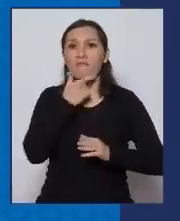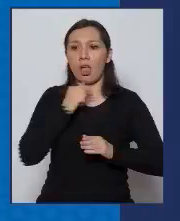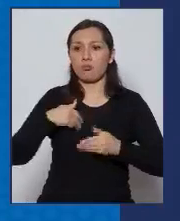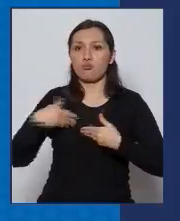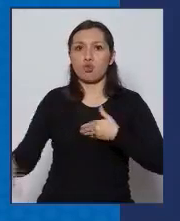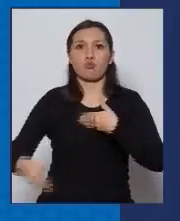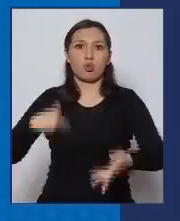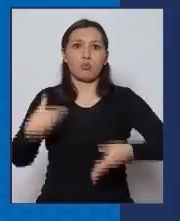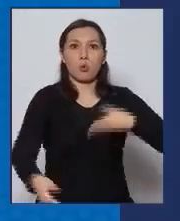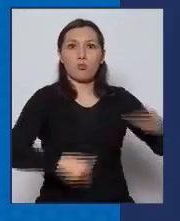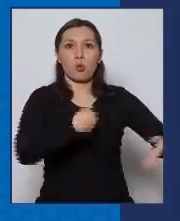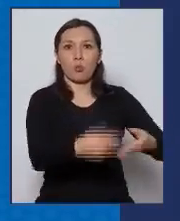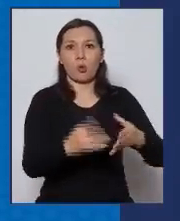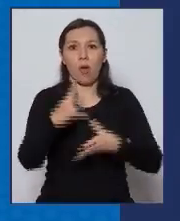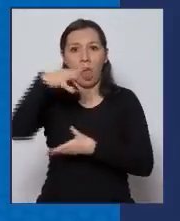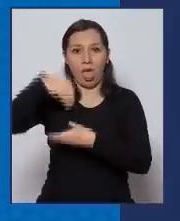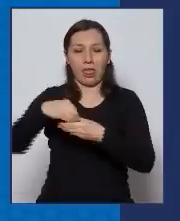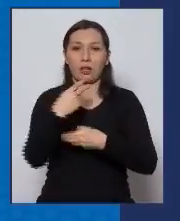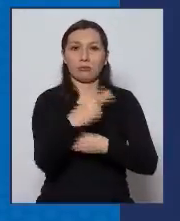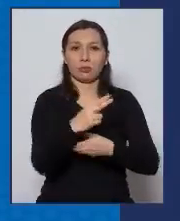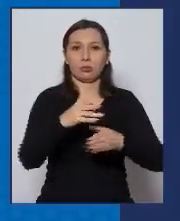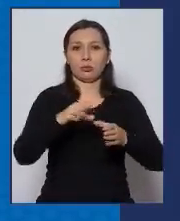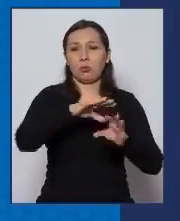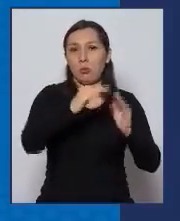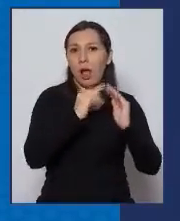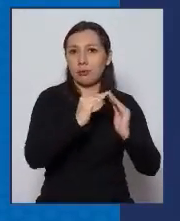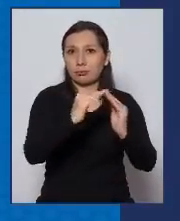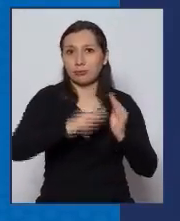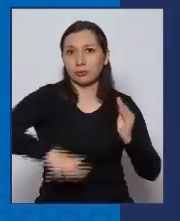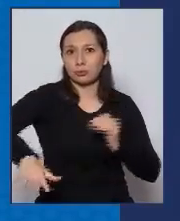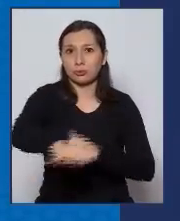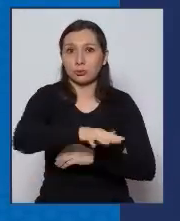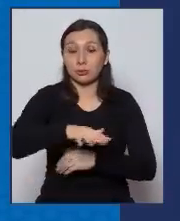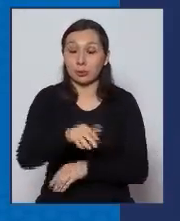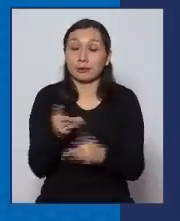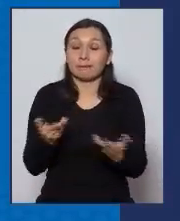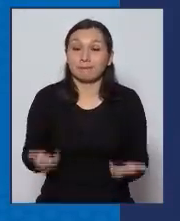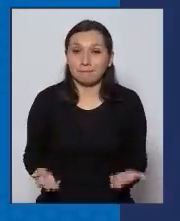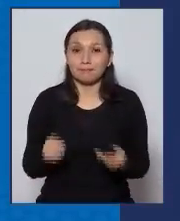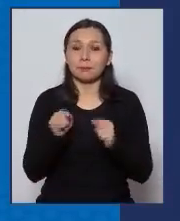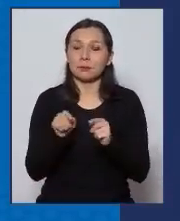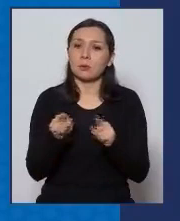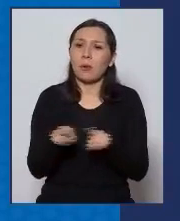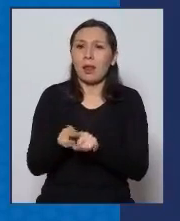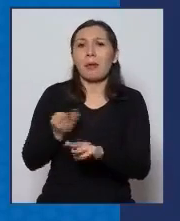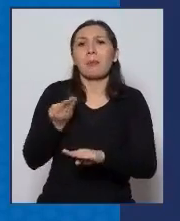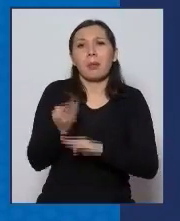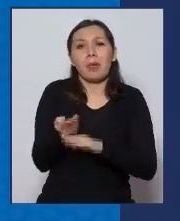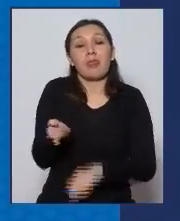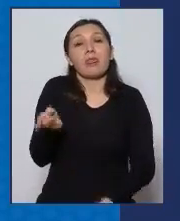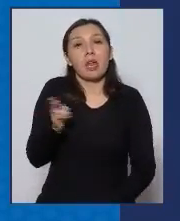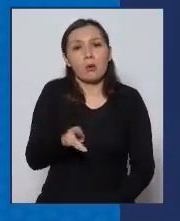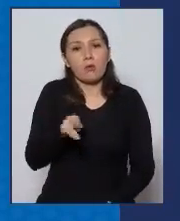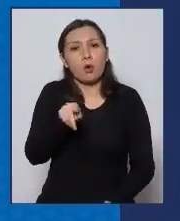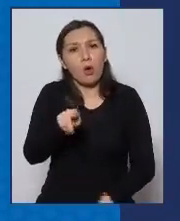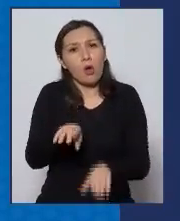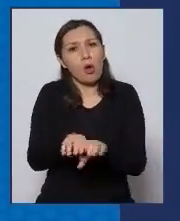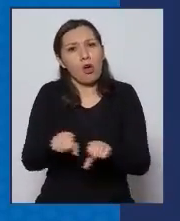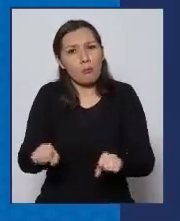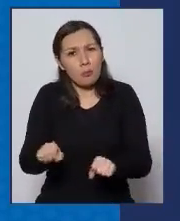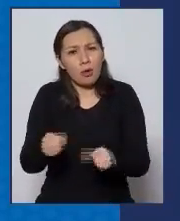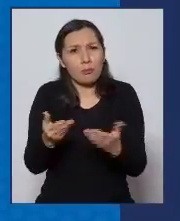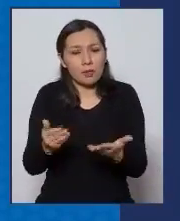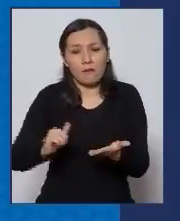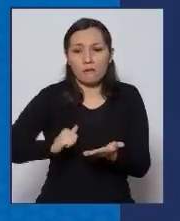dentro de sus comunidades, de sus barrios y es por eso que apelamos de nuevo al compromiso a la